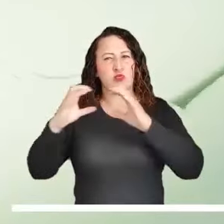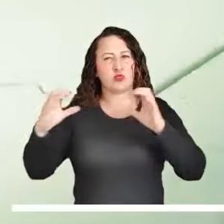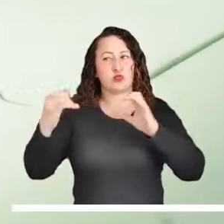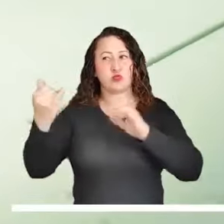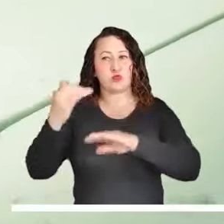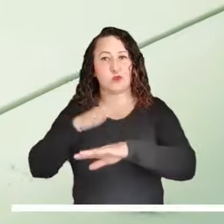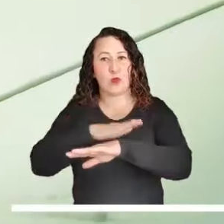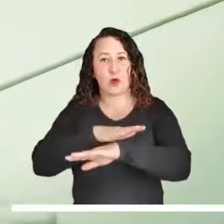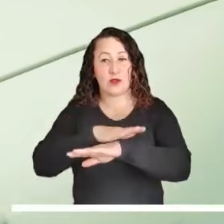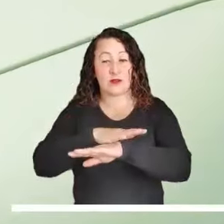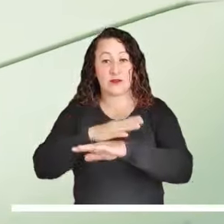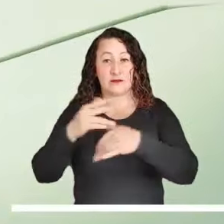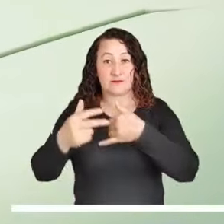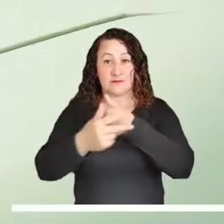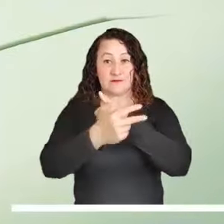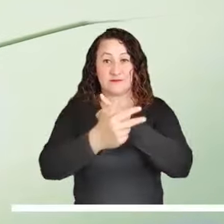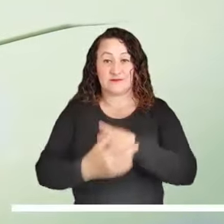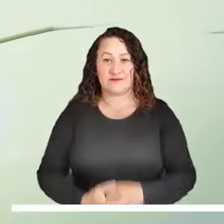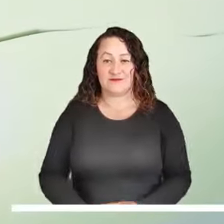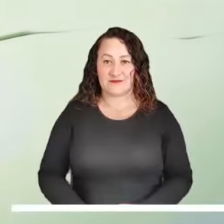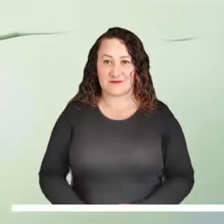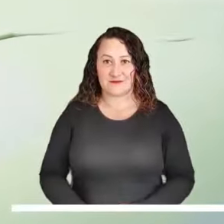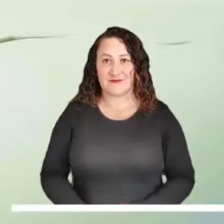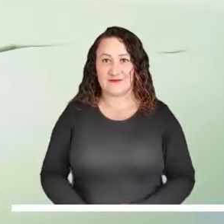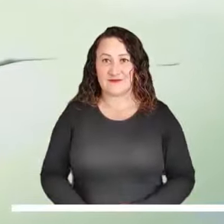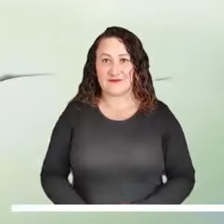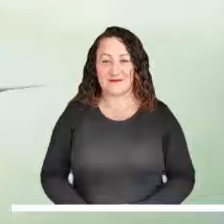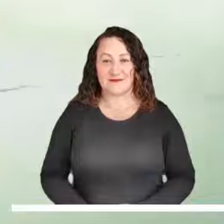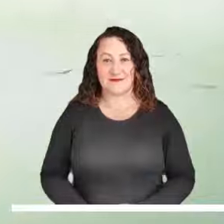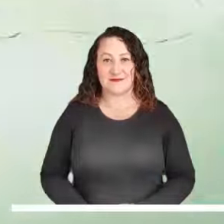de nubes que cubrirán esta tarde en la región andina.